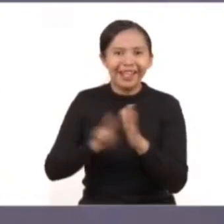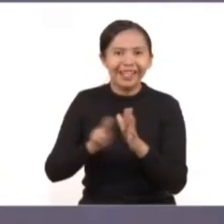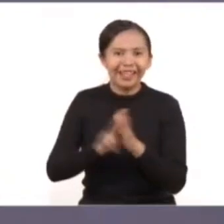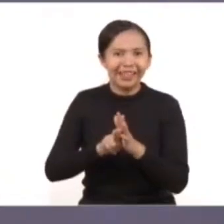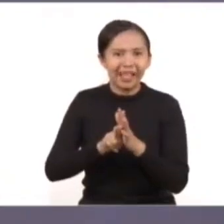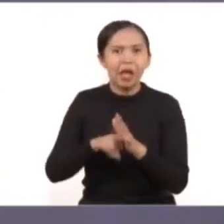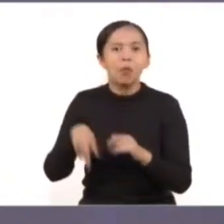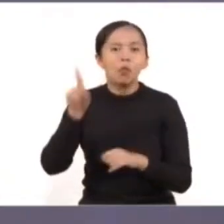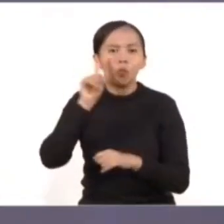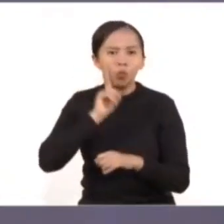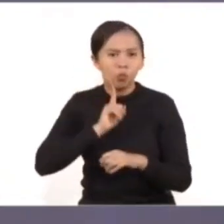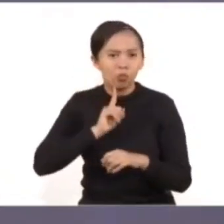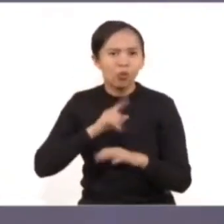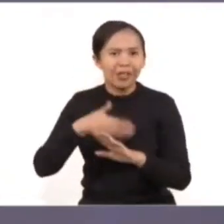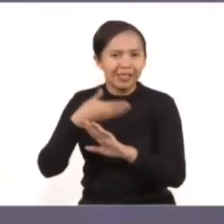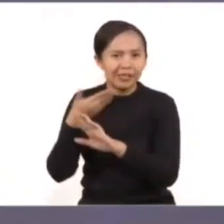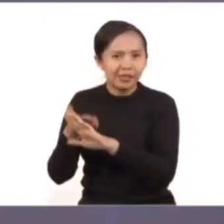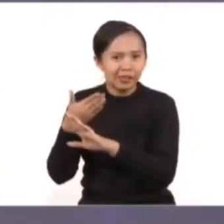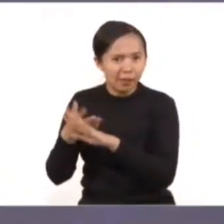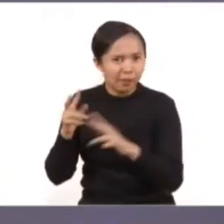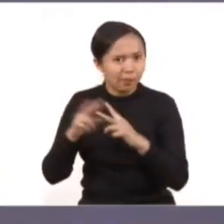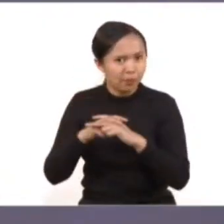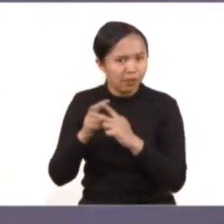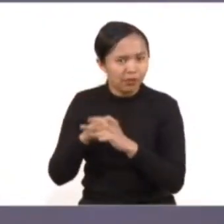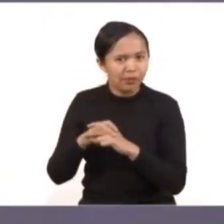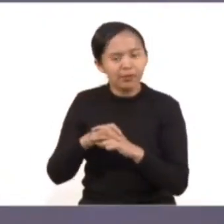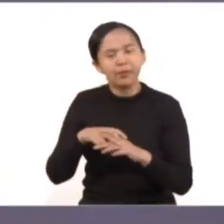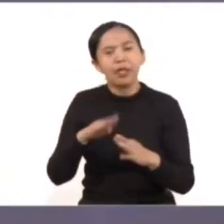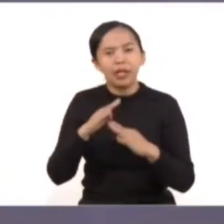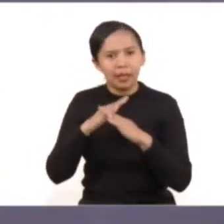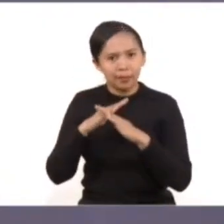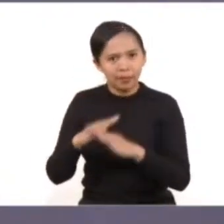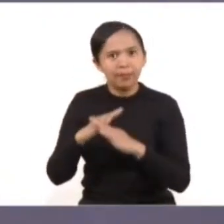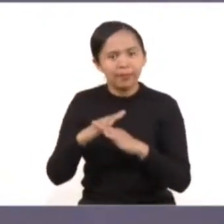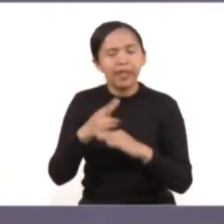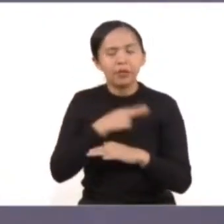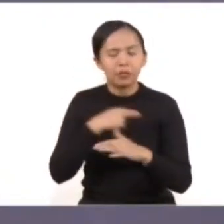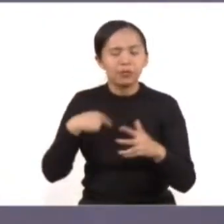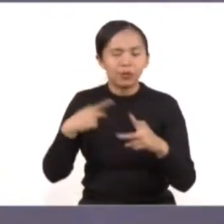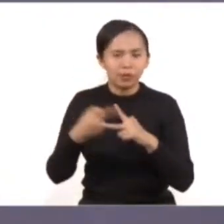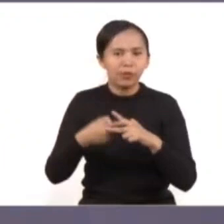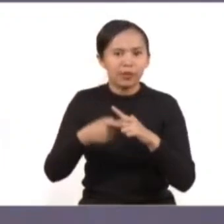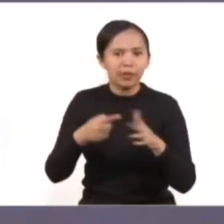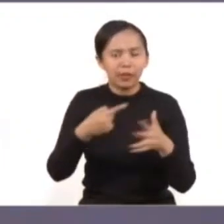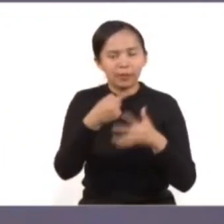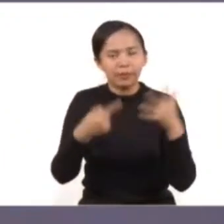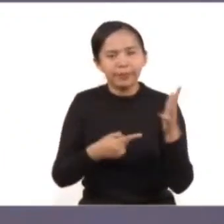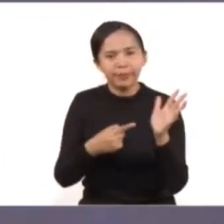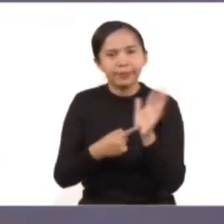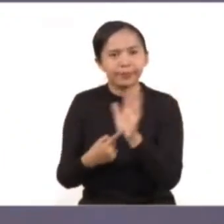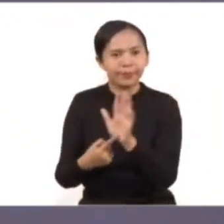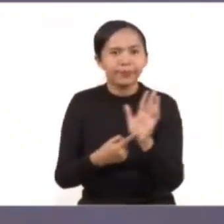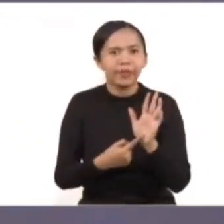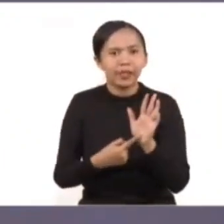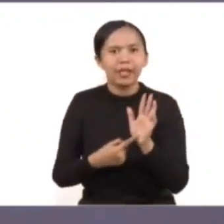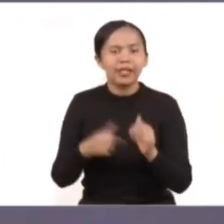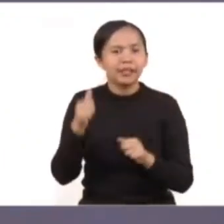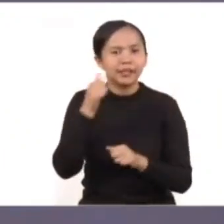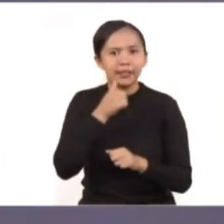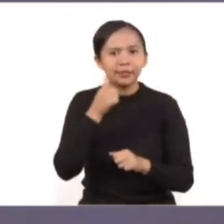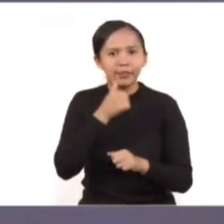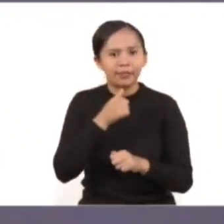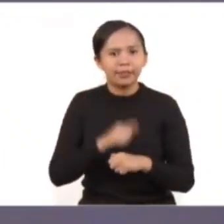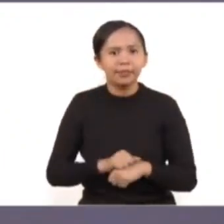violencia contra las mujeres en la Ciudad de México. Cada una atendiendo de manera puntual el compromiso de rendición de